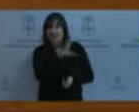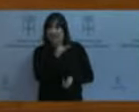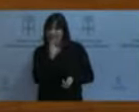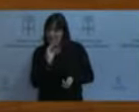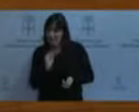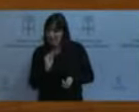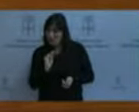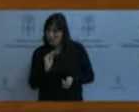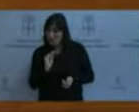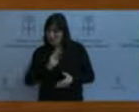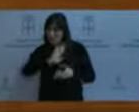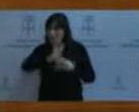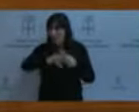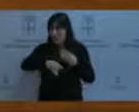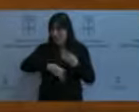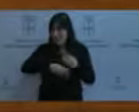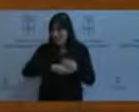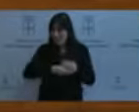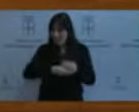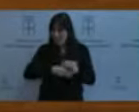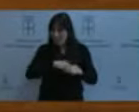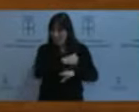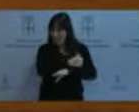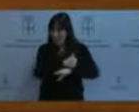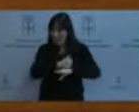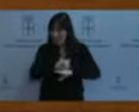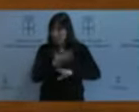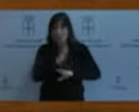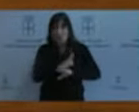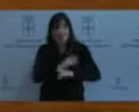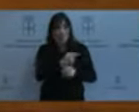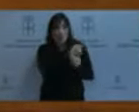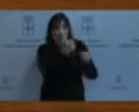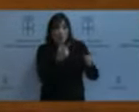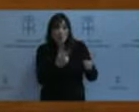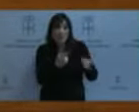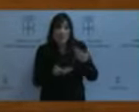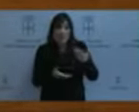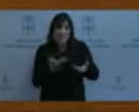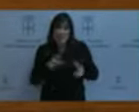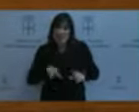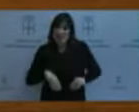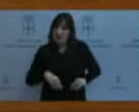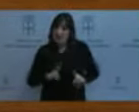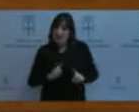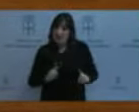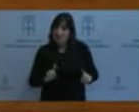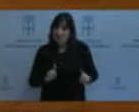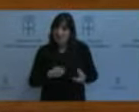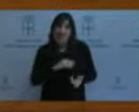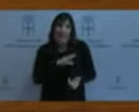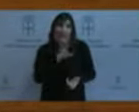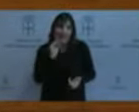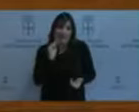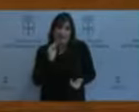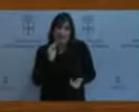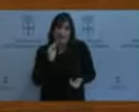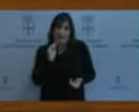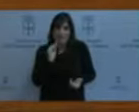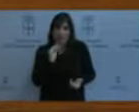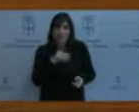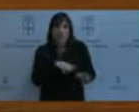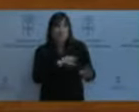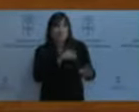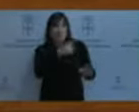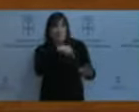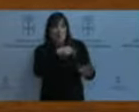Ciudadanos ha presentado ustedes no la van a tener en consideración. Entiendo que no han intentado ni transaccionarla. Entiendo que ustedes no quieren